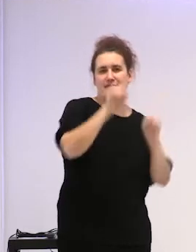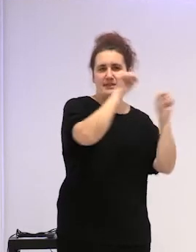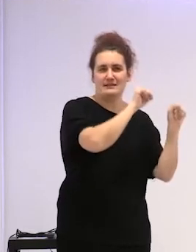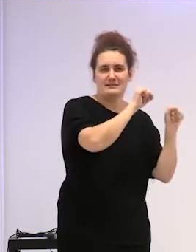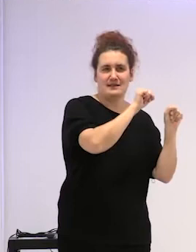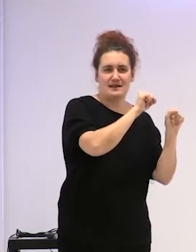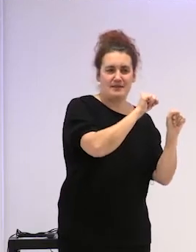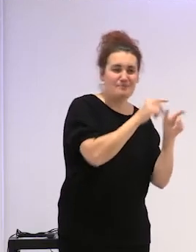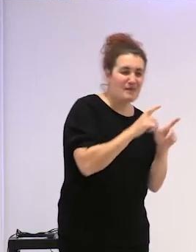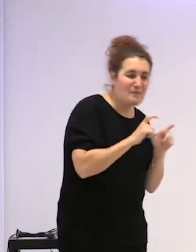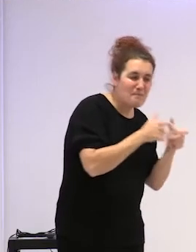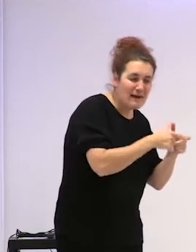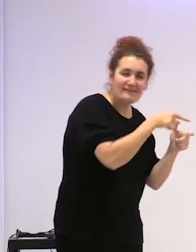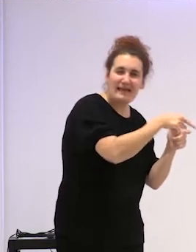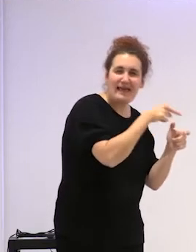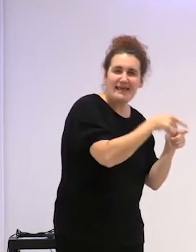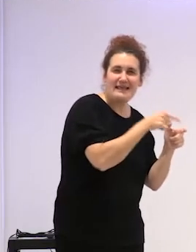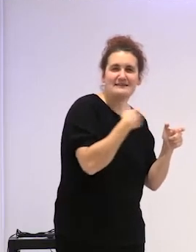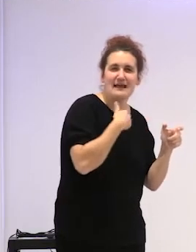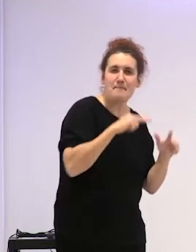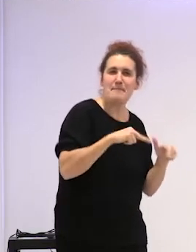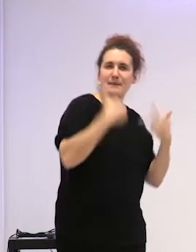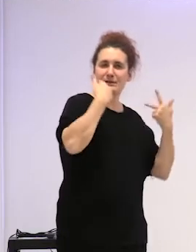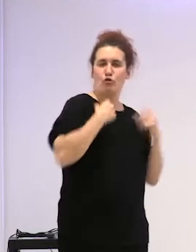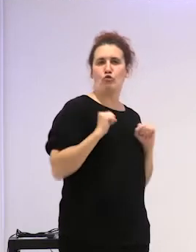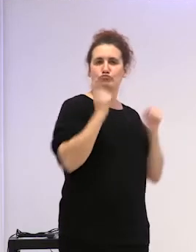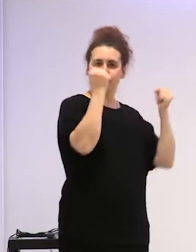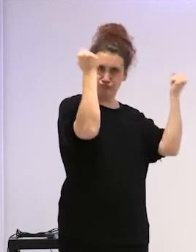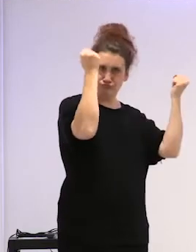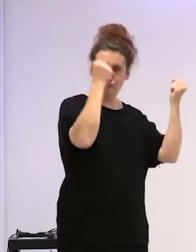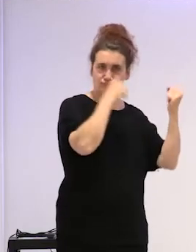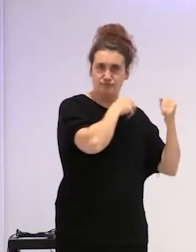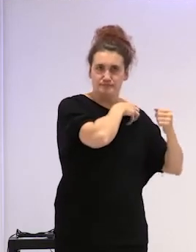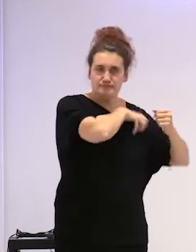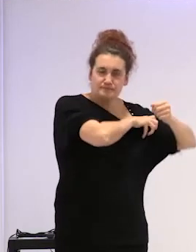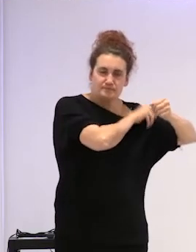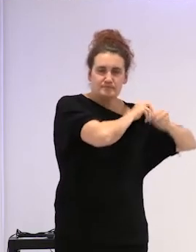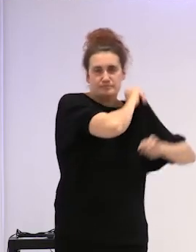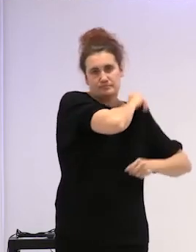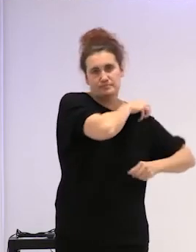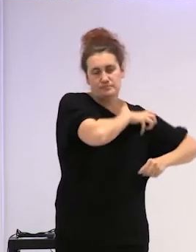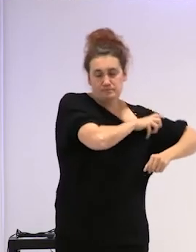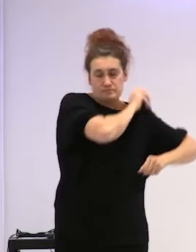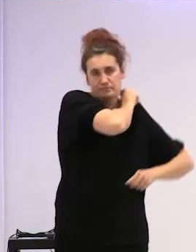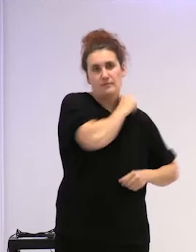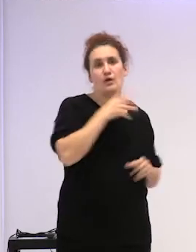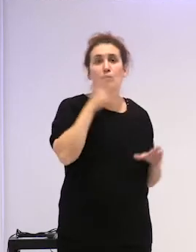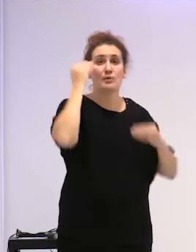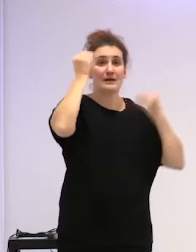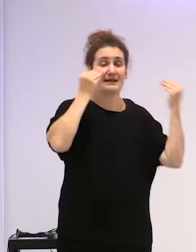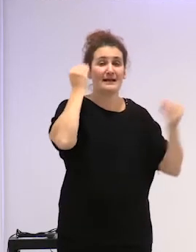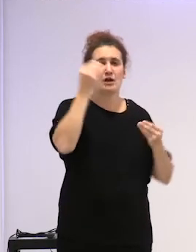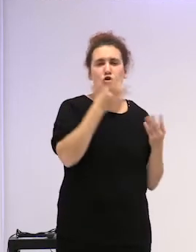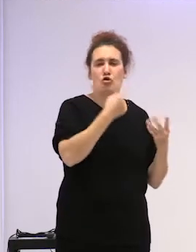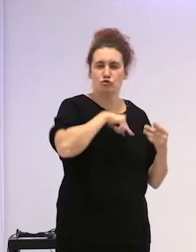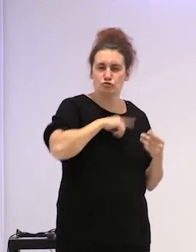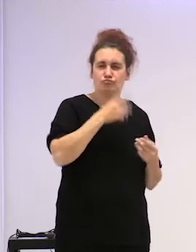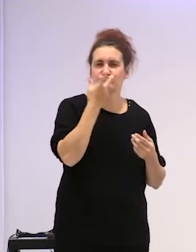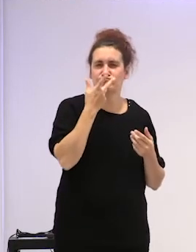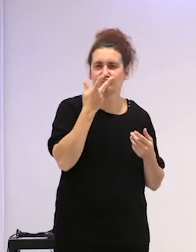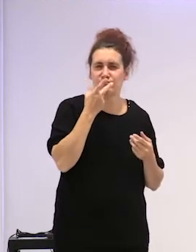les ha permitido sobrevivir. Porque creo que conocemos mucho, por lo menos el cine y la literatura,